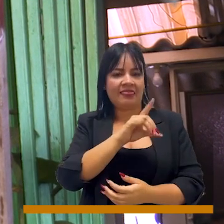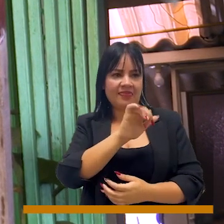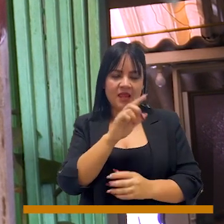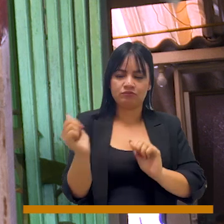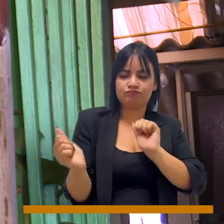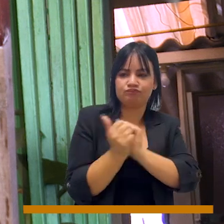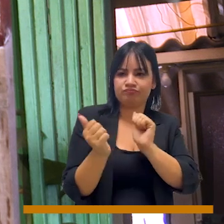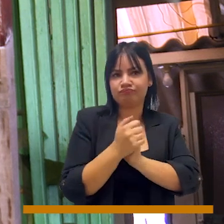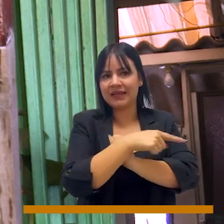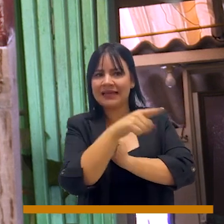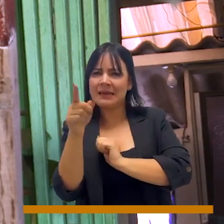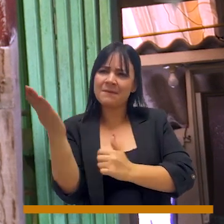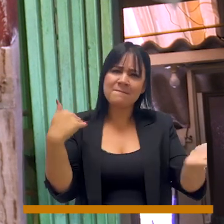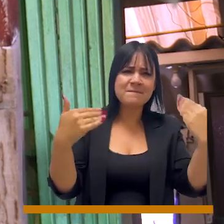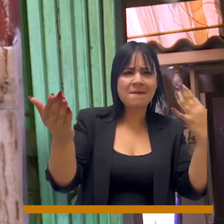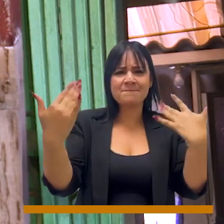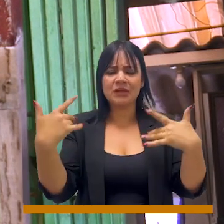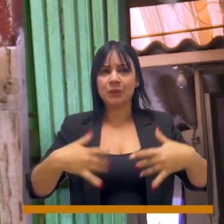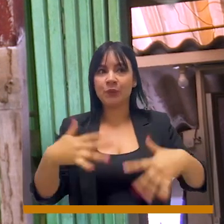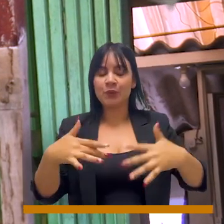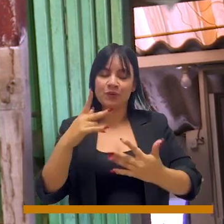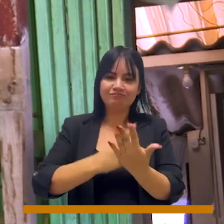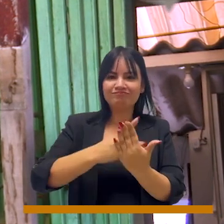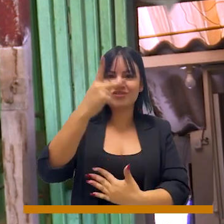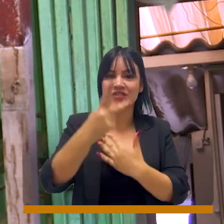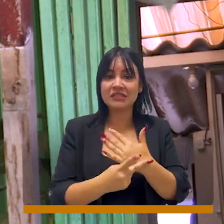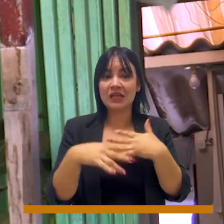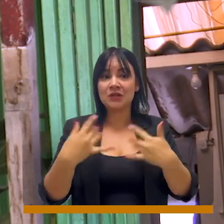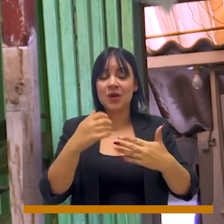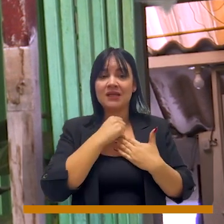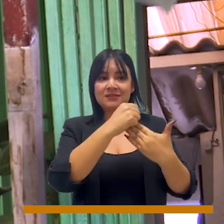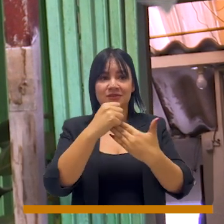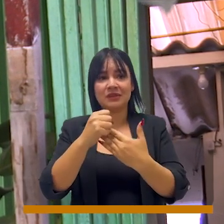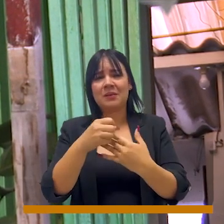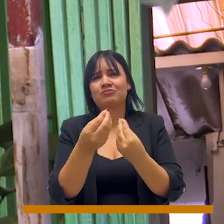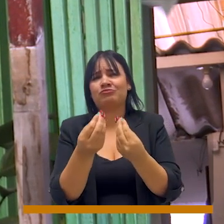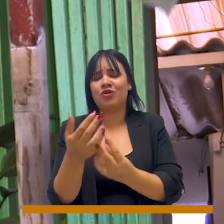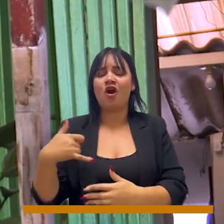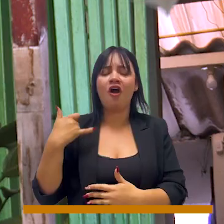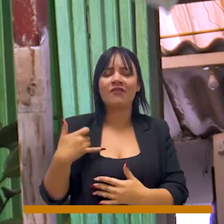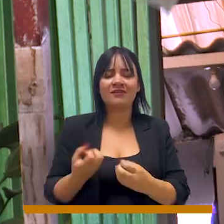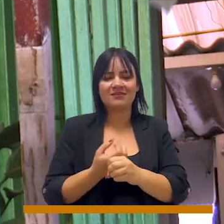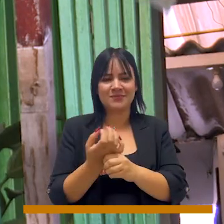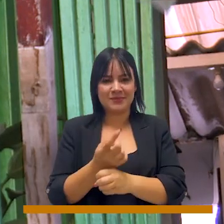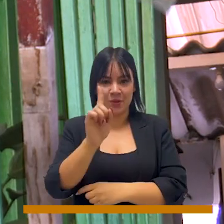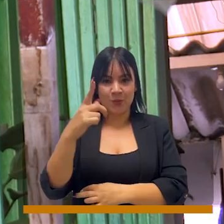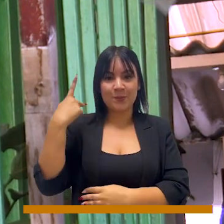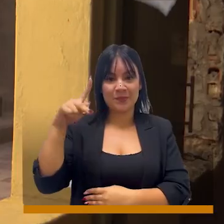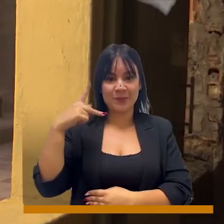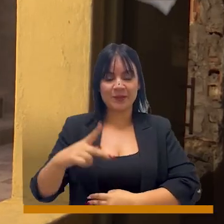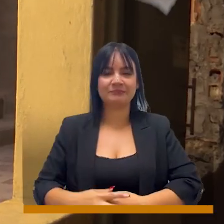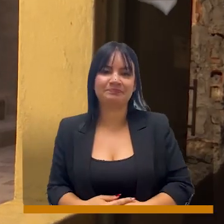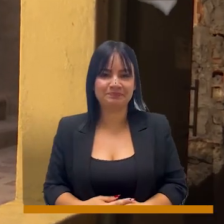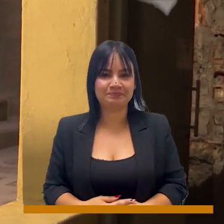logramos con los líderes poder sacar adelante este proyecto que ayudará a muchísimos jóvenes de nuestra Comuna 1 Popular.